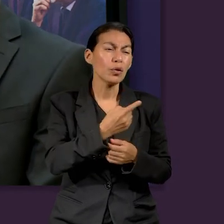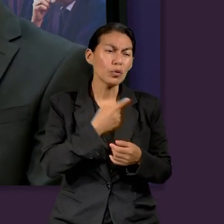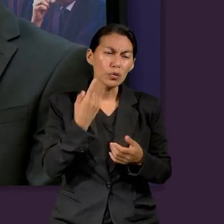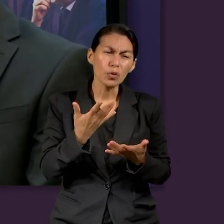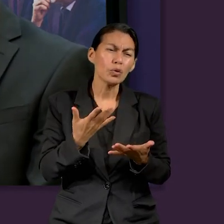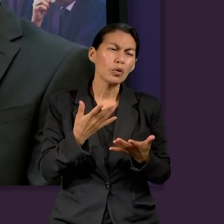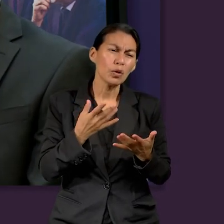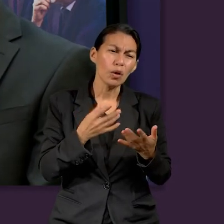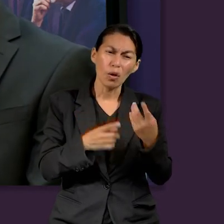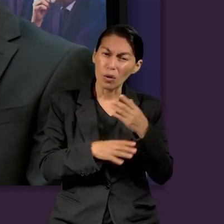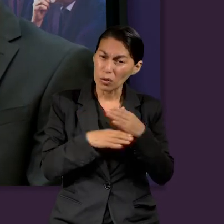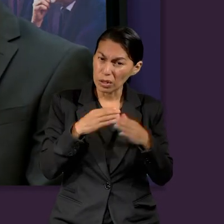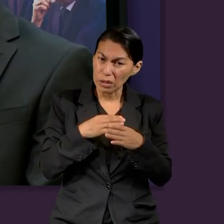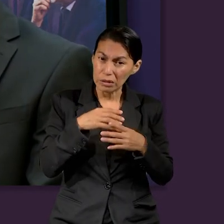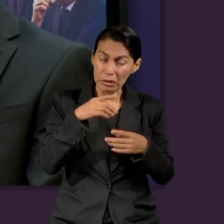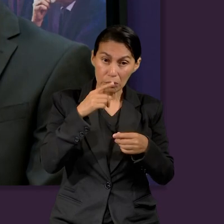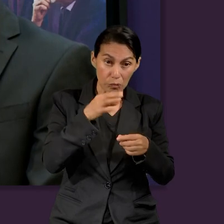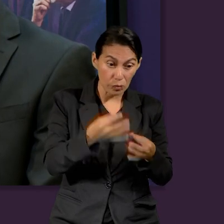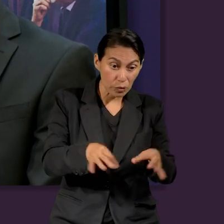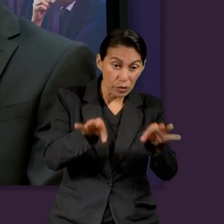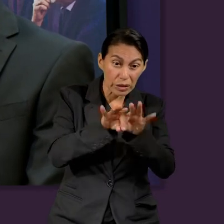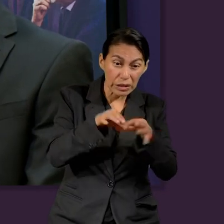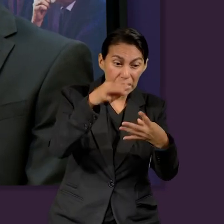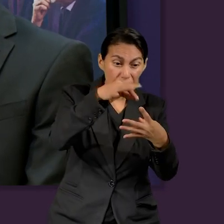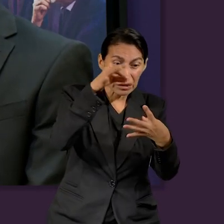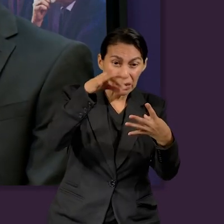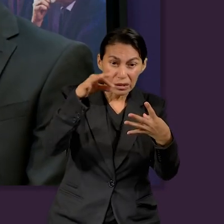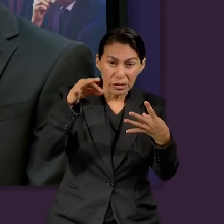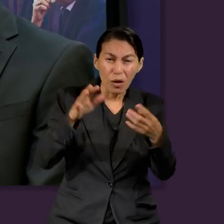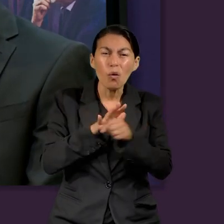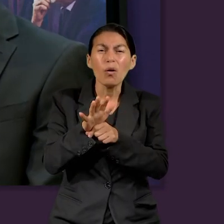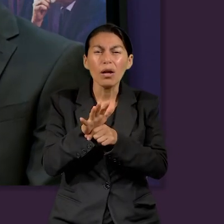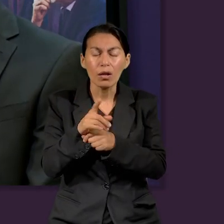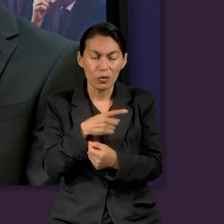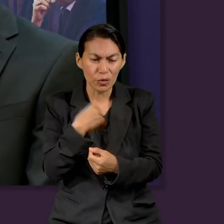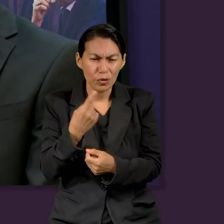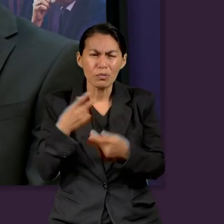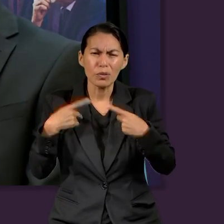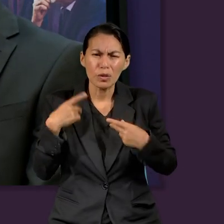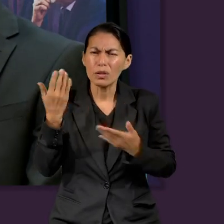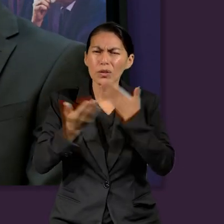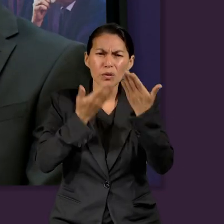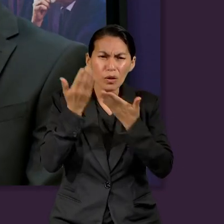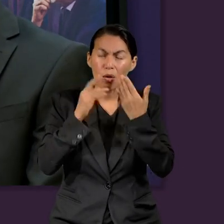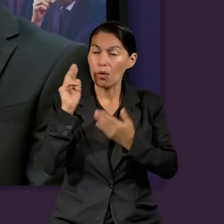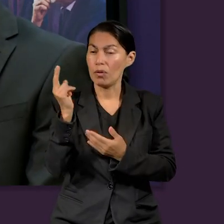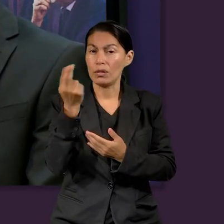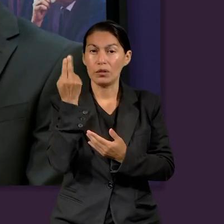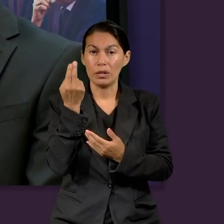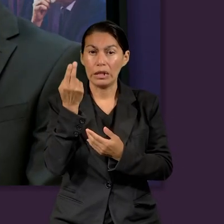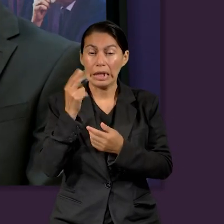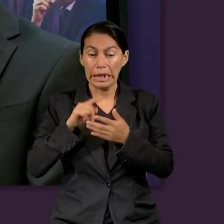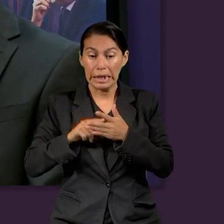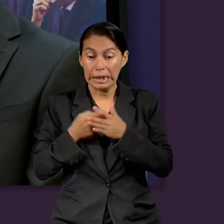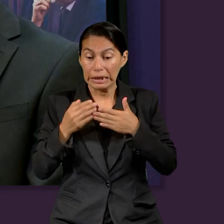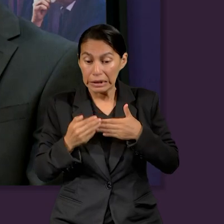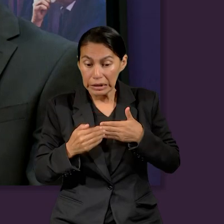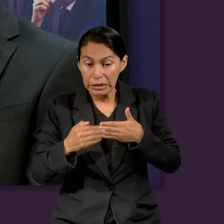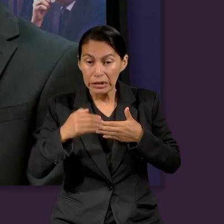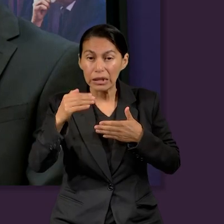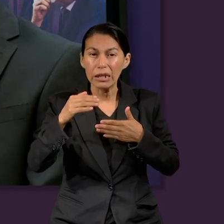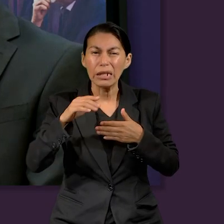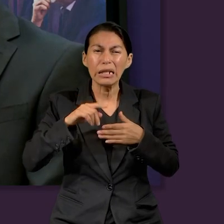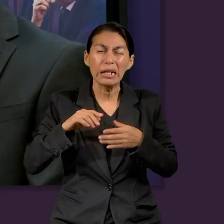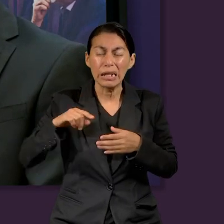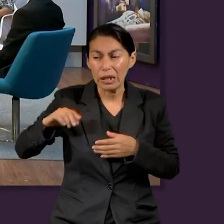reduzcamos nuestras prioridades. Ahora, como universitarios, como estudiantes, personas que apenas van a